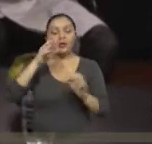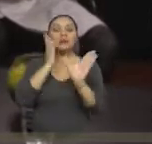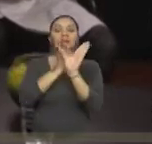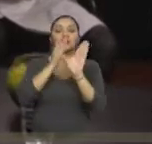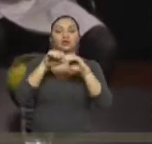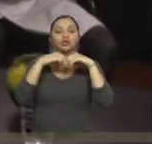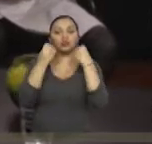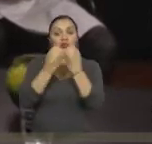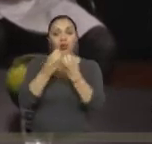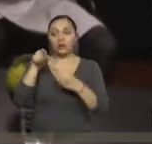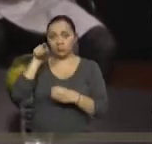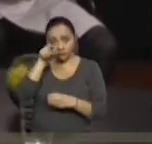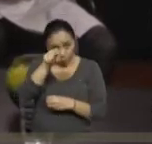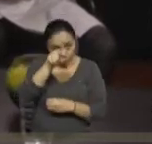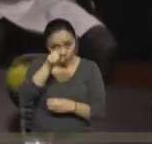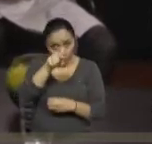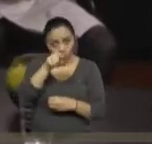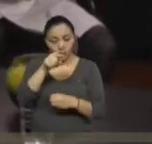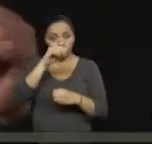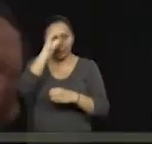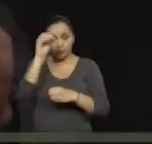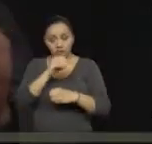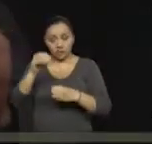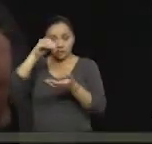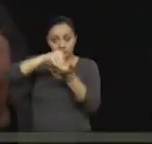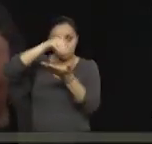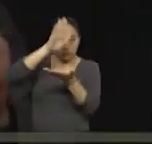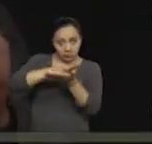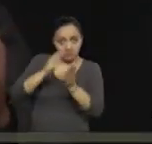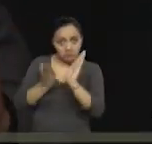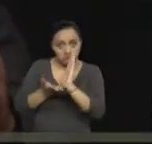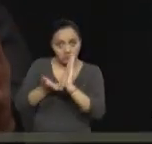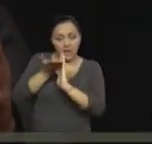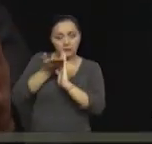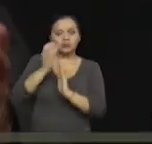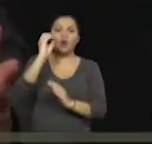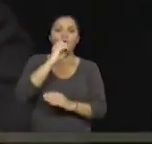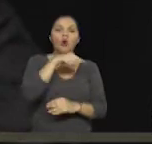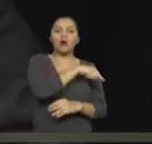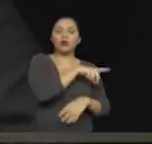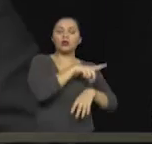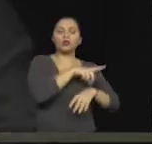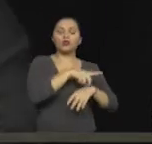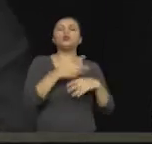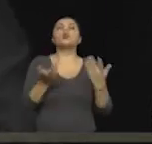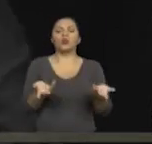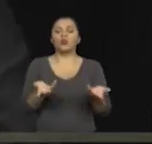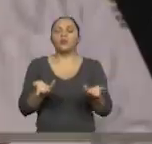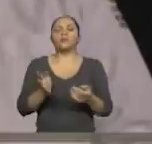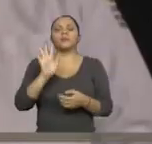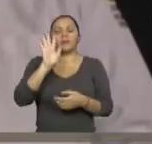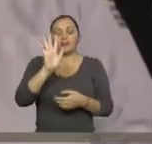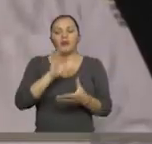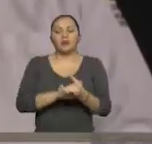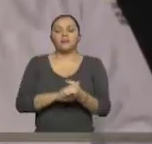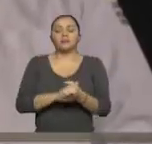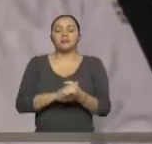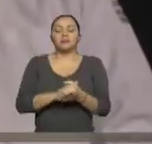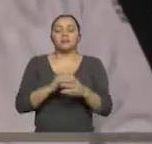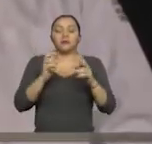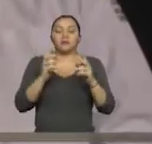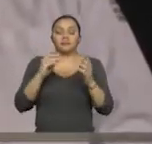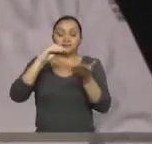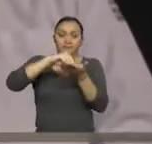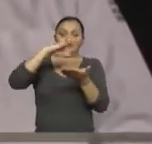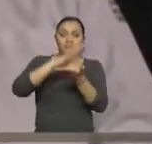el porcentaje mucho más alto que el propio médico y que el socioeconómico o no? Bueno, la valoración es biopsicosocial realmente